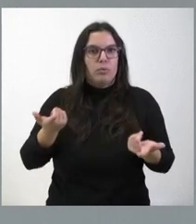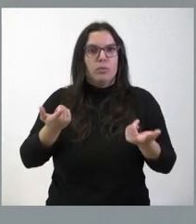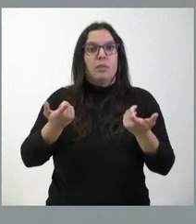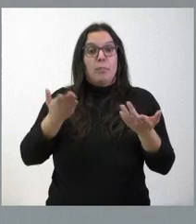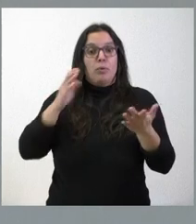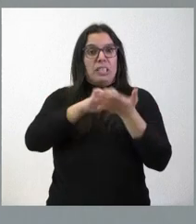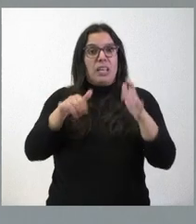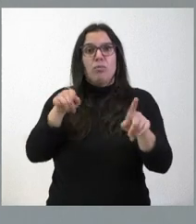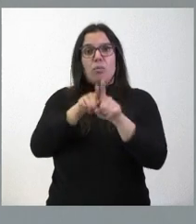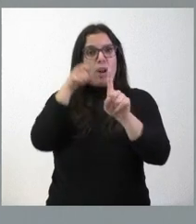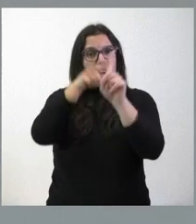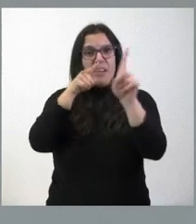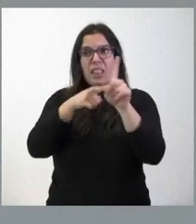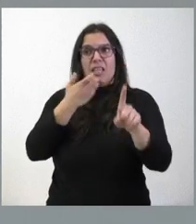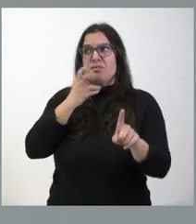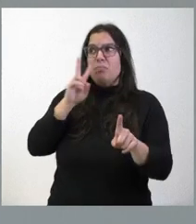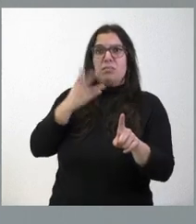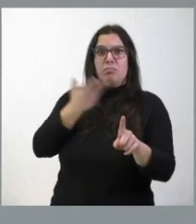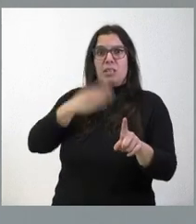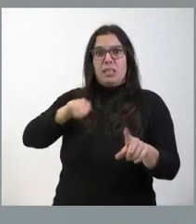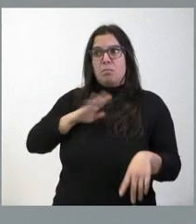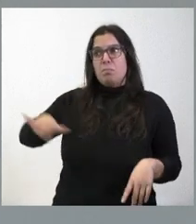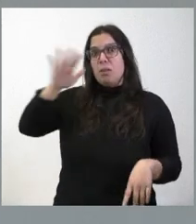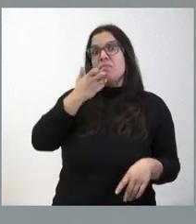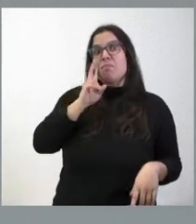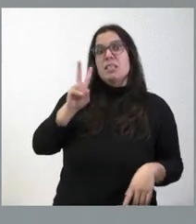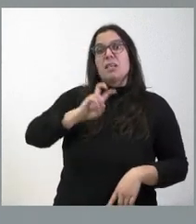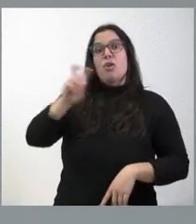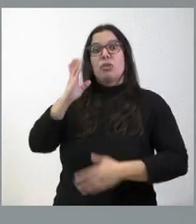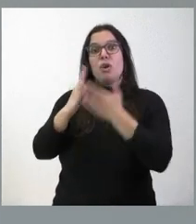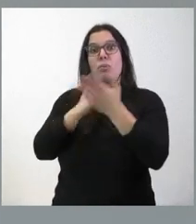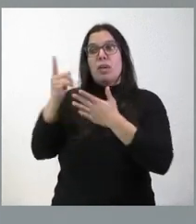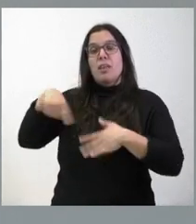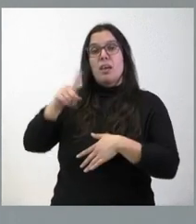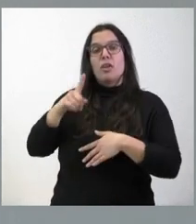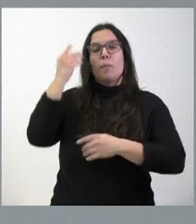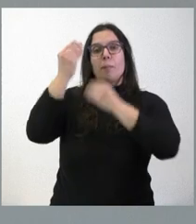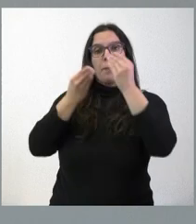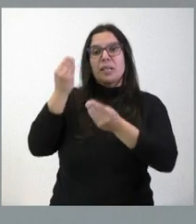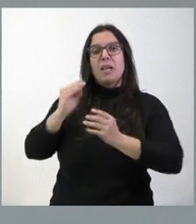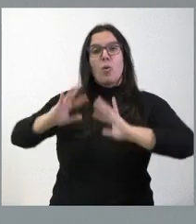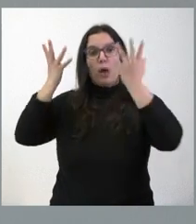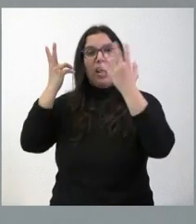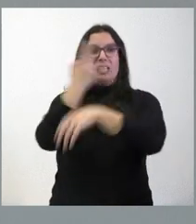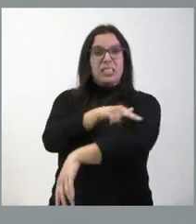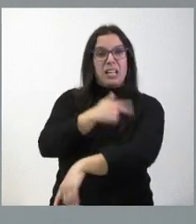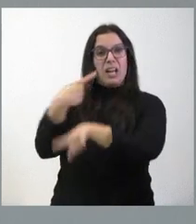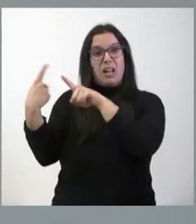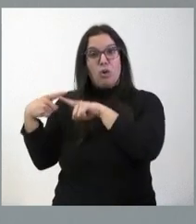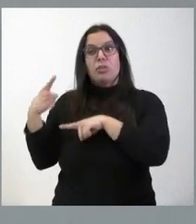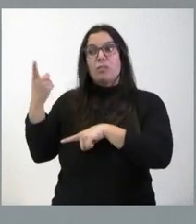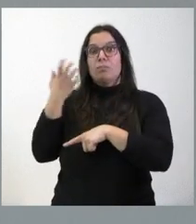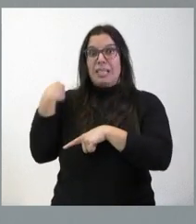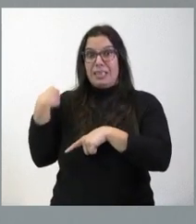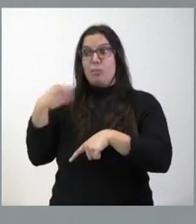referencia dentro del contexto nacional. De hecho, cuando vemos que hay comunidades autónomas donde se plantean en este momento algunas huelgas sanitarias, justo se pone de ejemplo